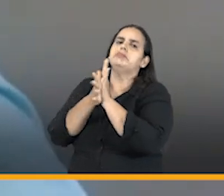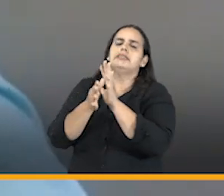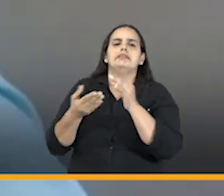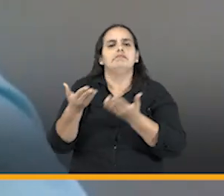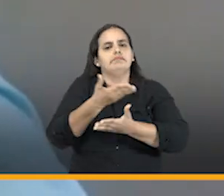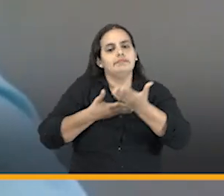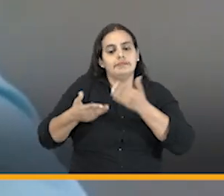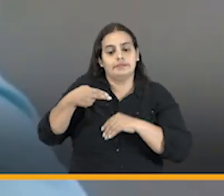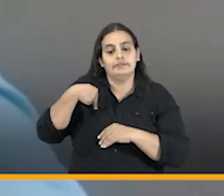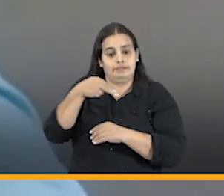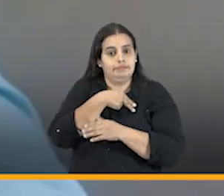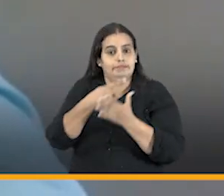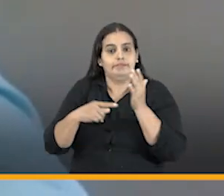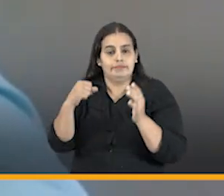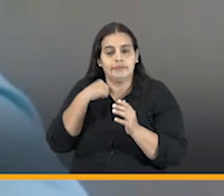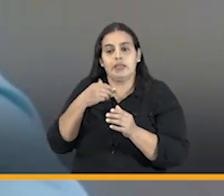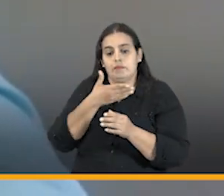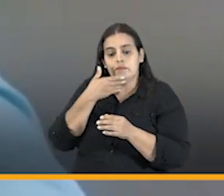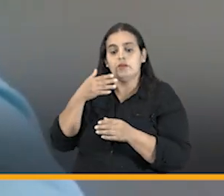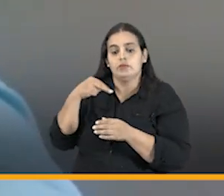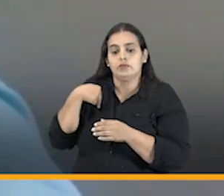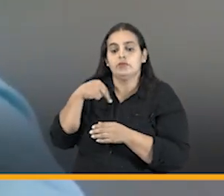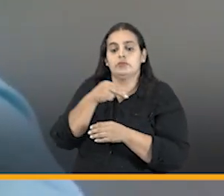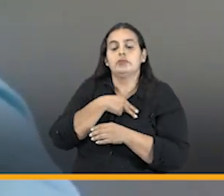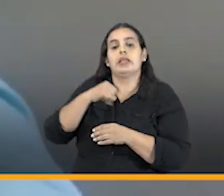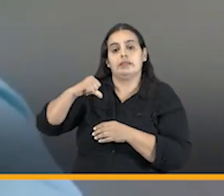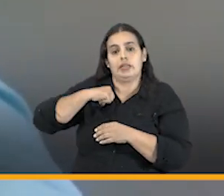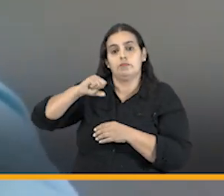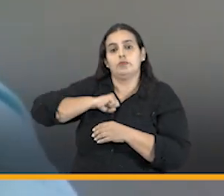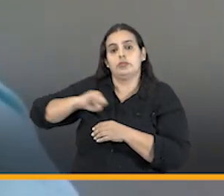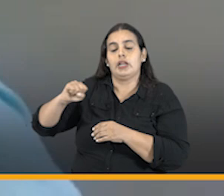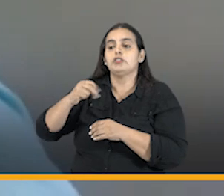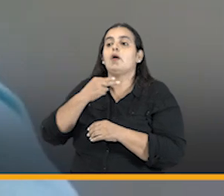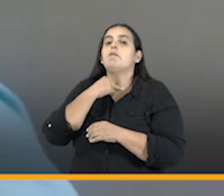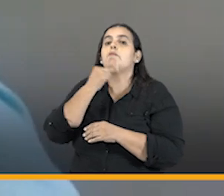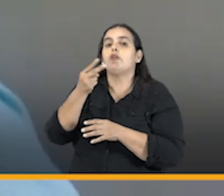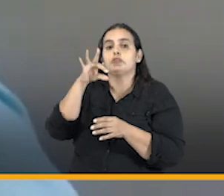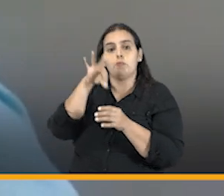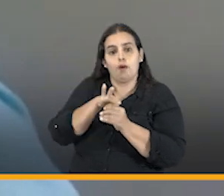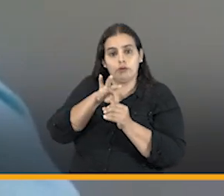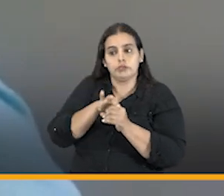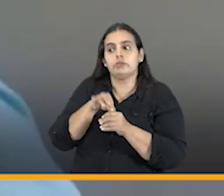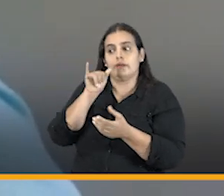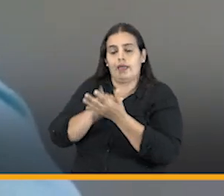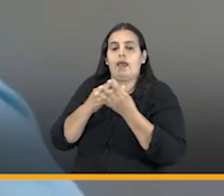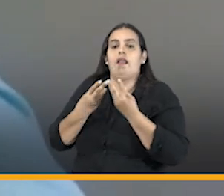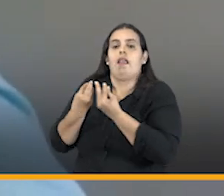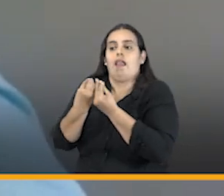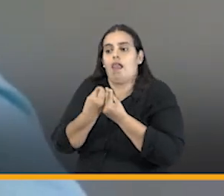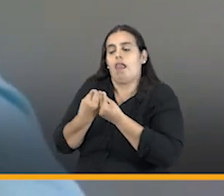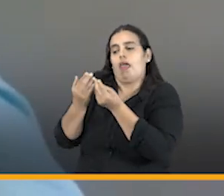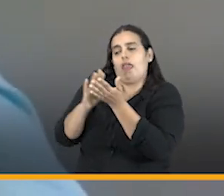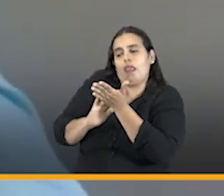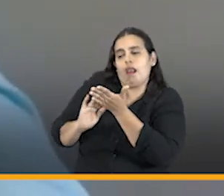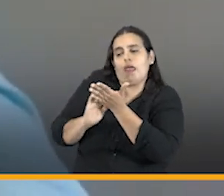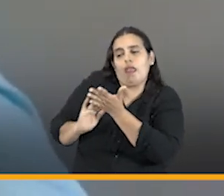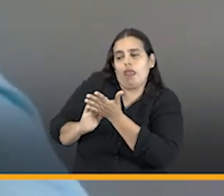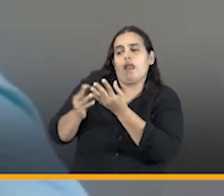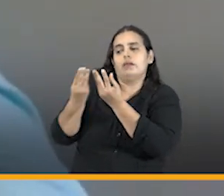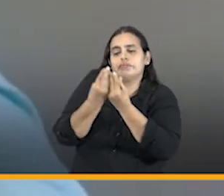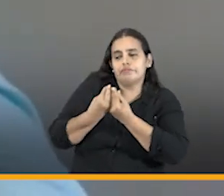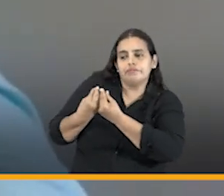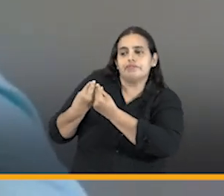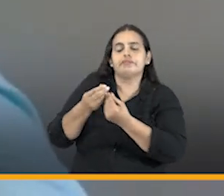además tenemos la posibilidad de votar nosotros tenemos derecho a la voz y al voto en esos comités de conciliación y de esa manera